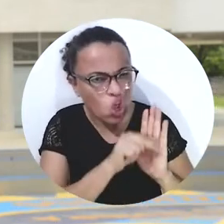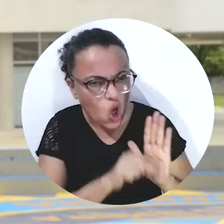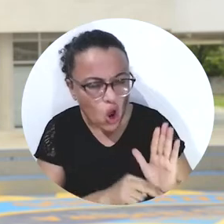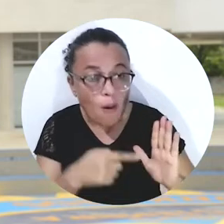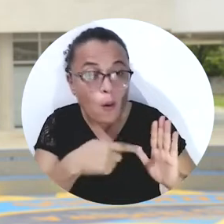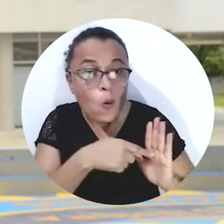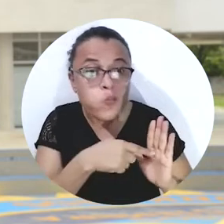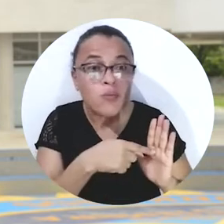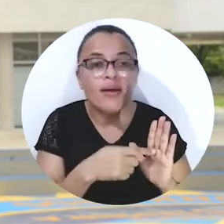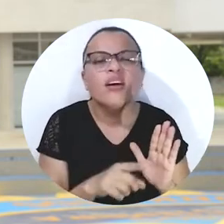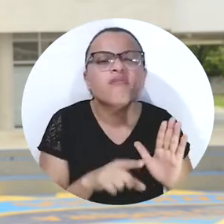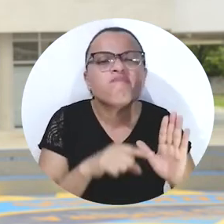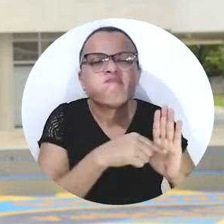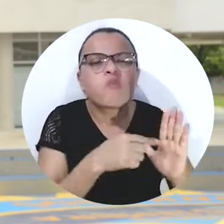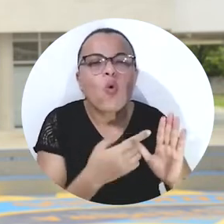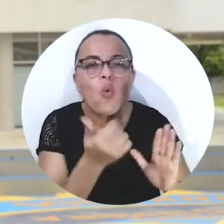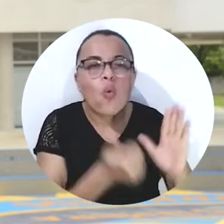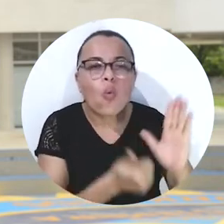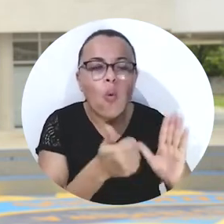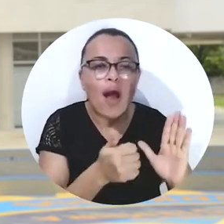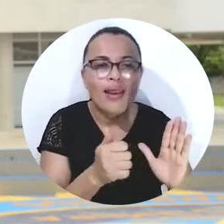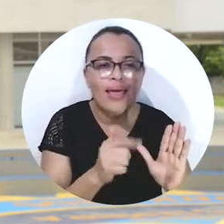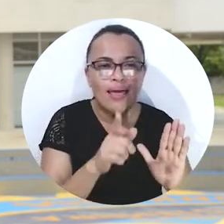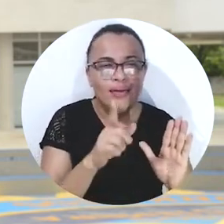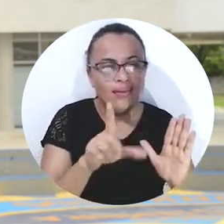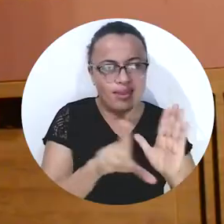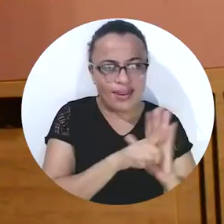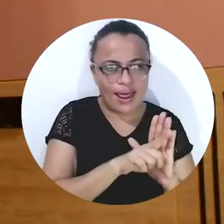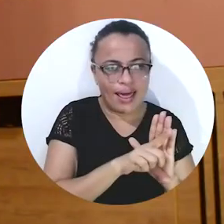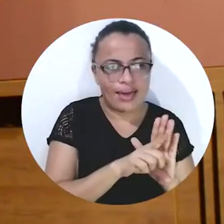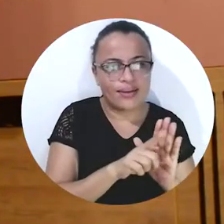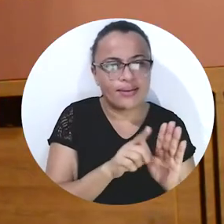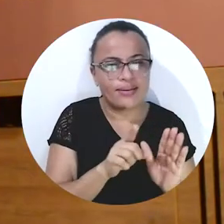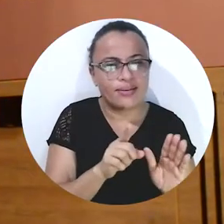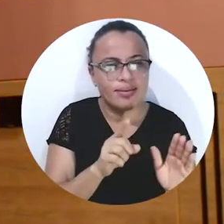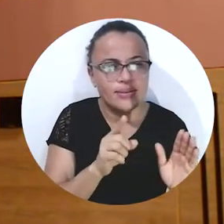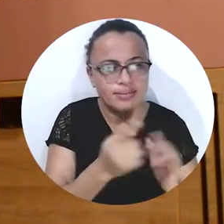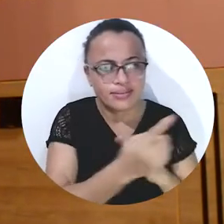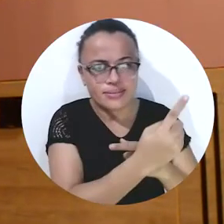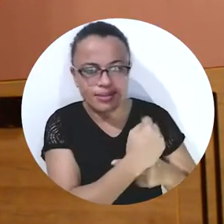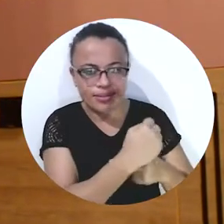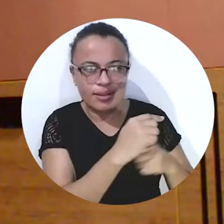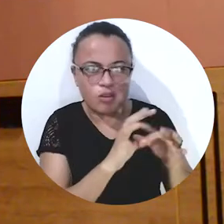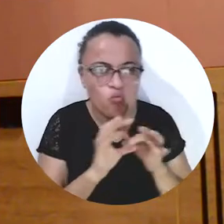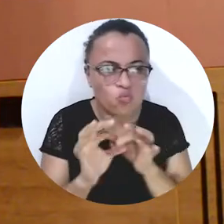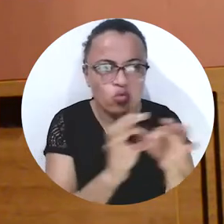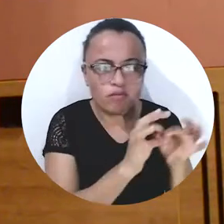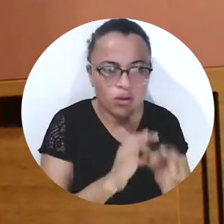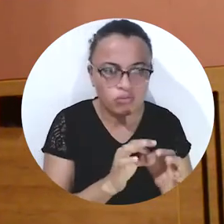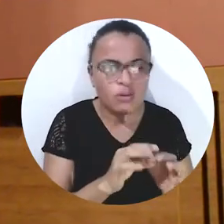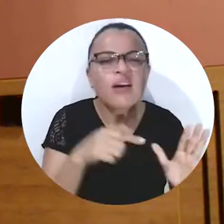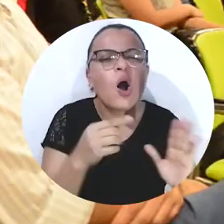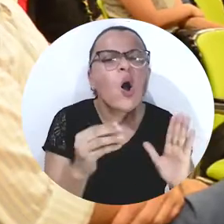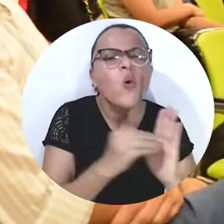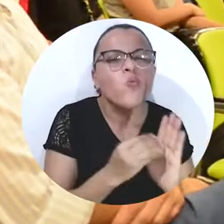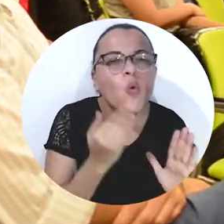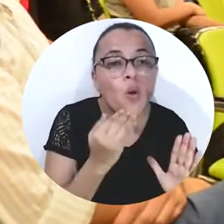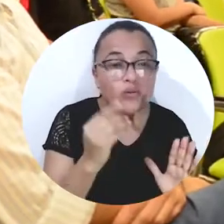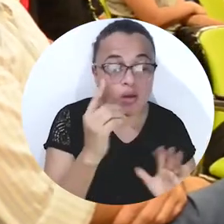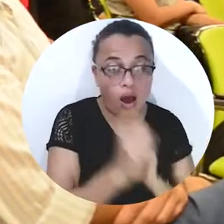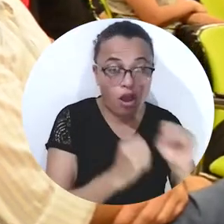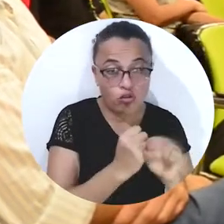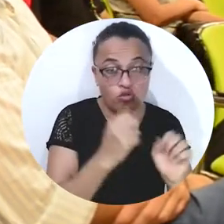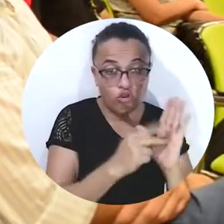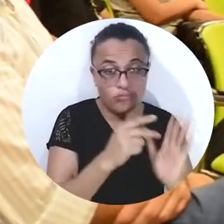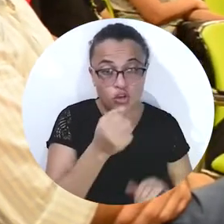figura que, a pesar de que esta ley es de 2011, solo muy recientemente, en el 2019, comenzamos a despedirlas en el Consejo de Estado